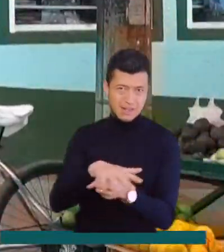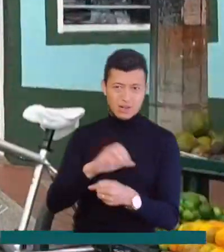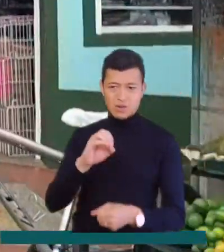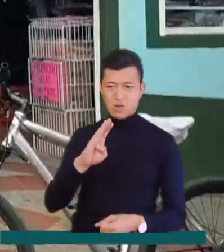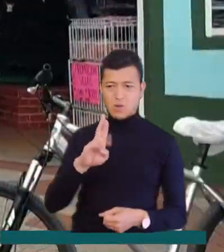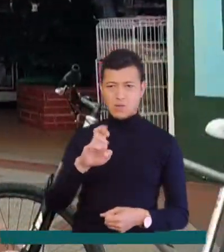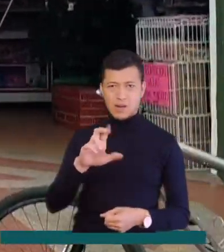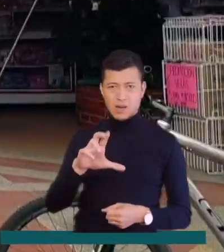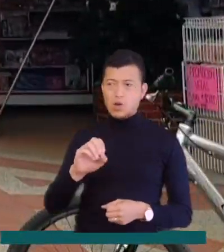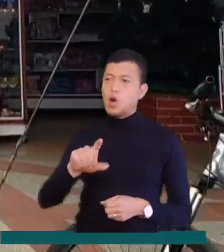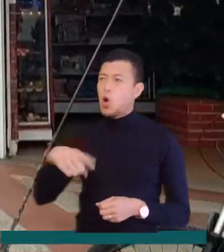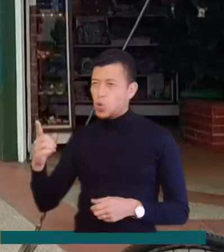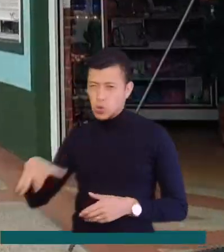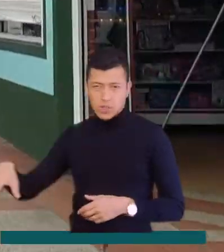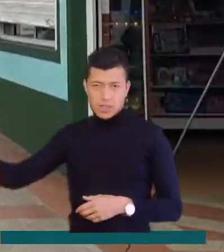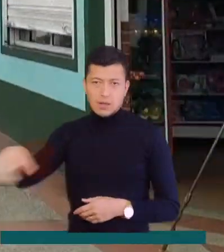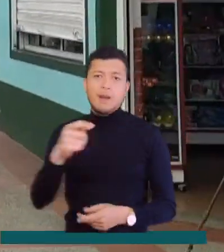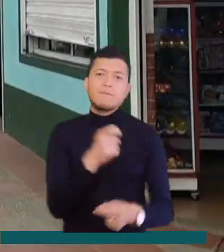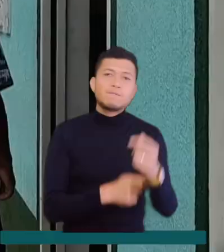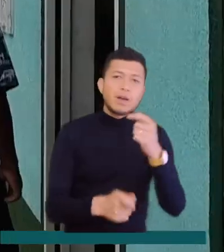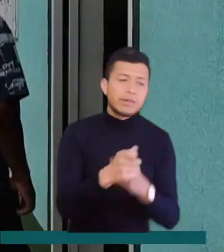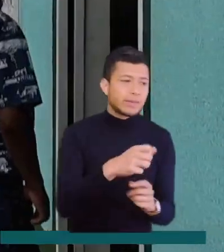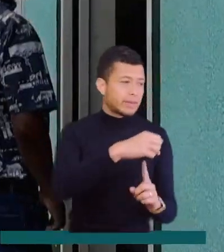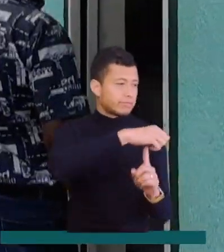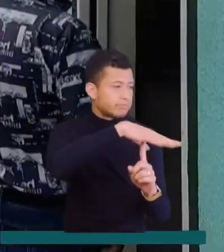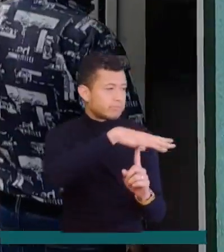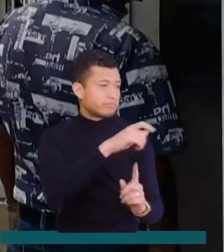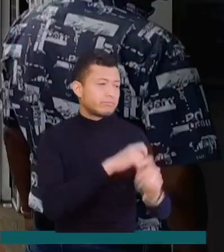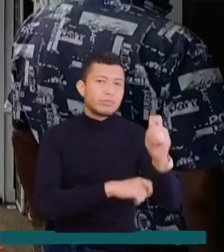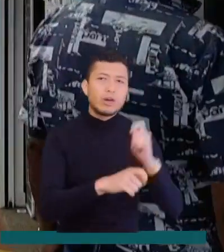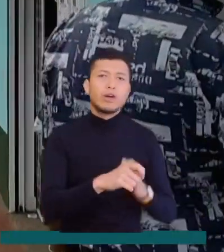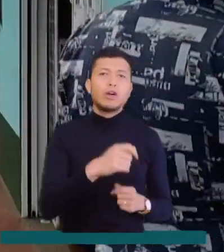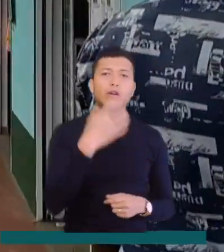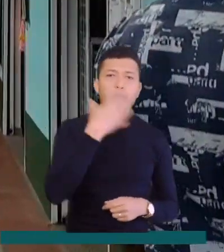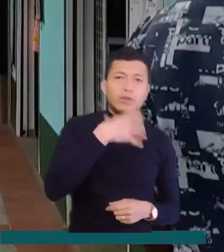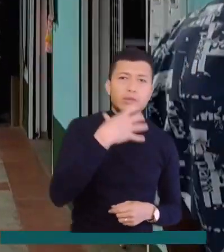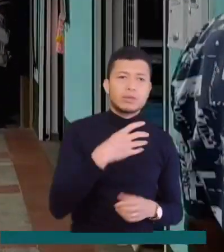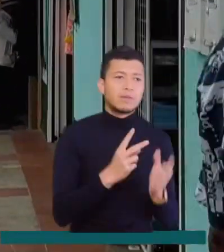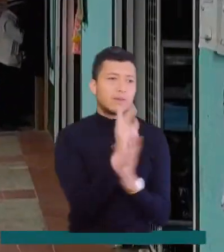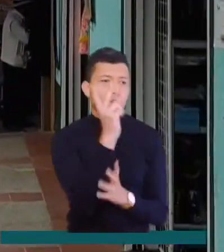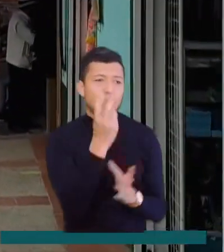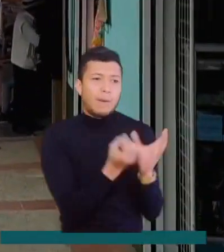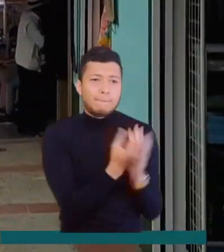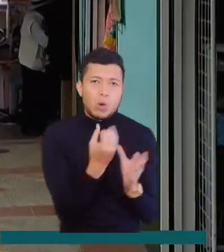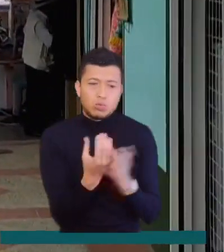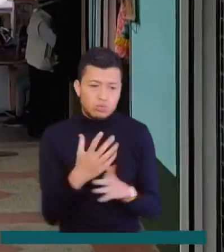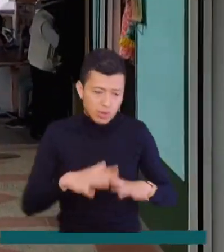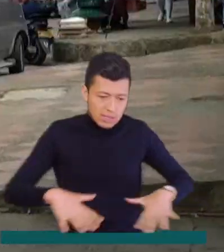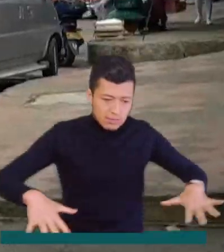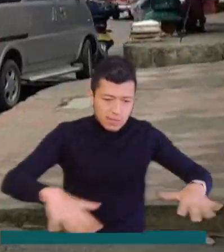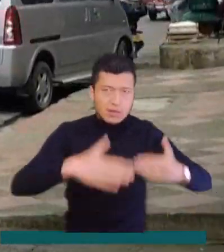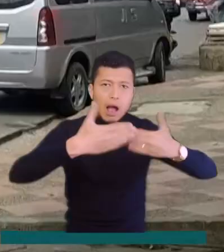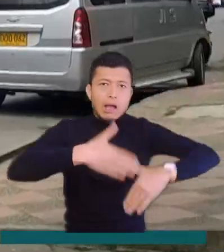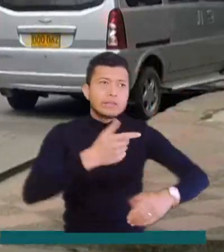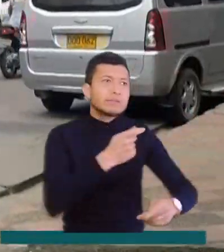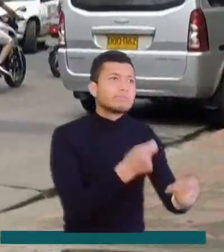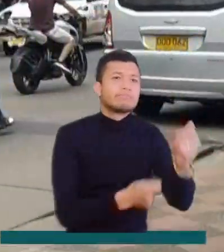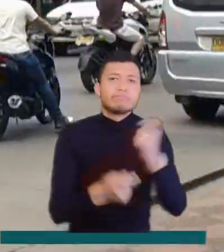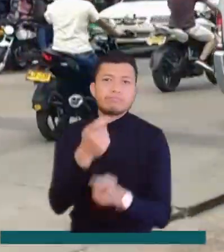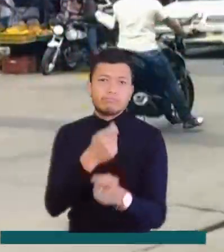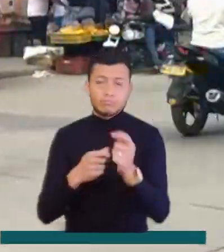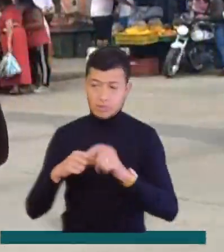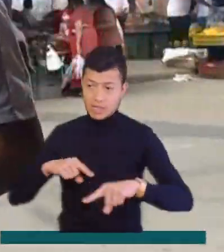Barrio Obrero, entre otros, las ventas informales de frutas, verduras y otros productos están tomándose el espacio público. Ante esta